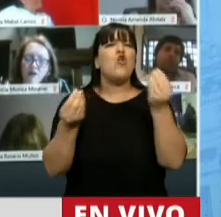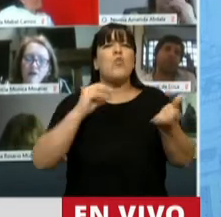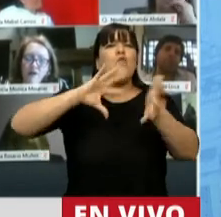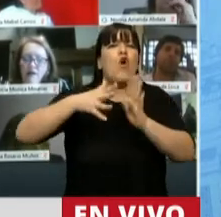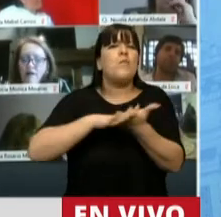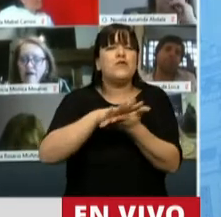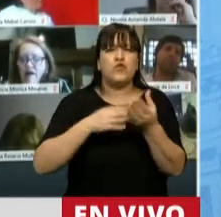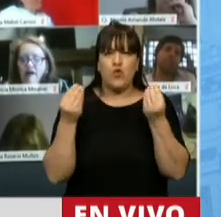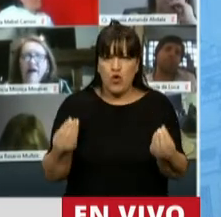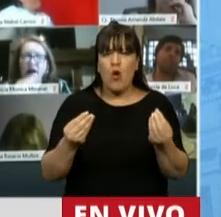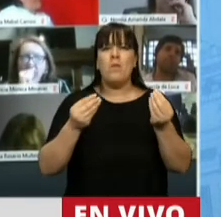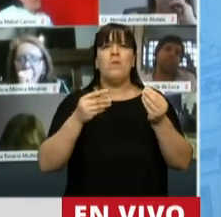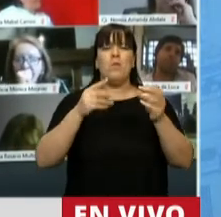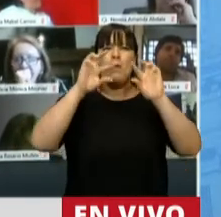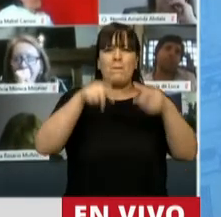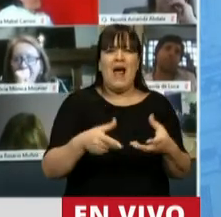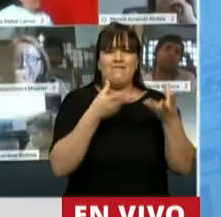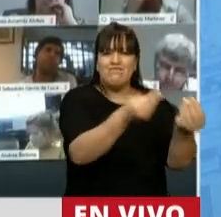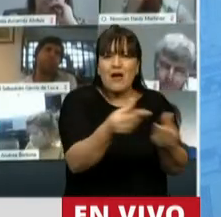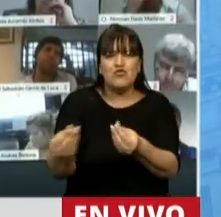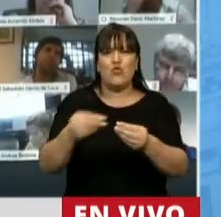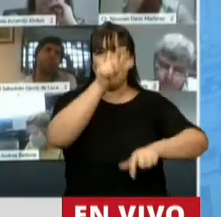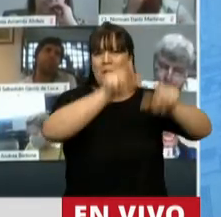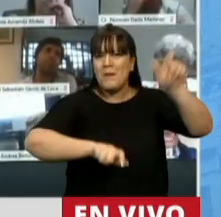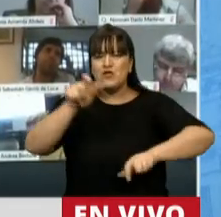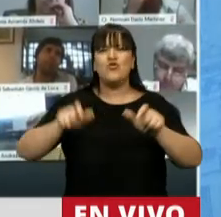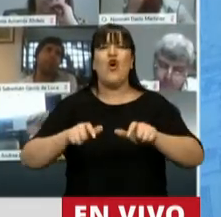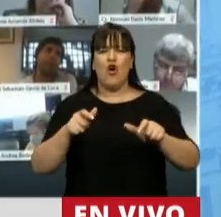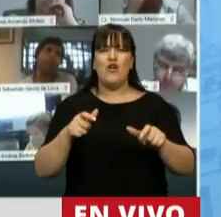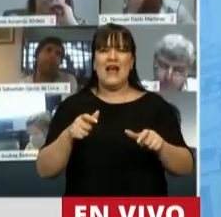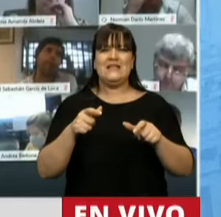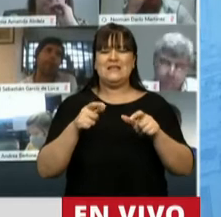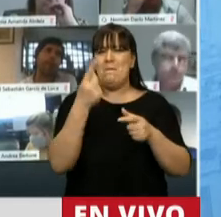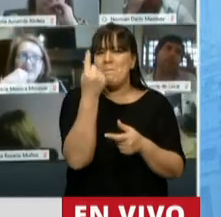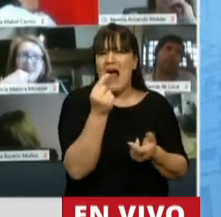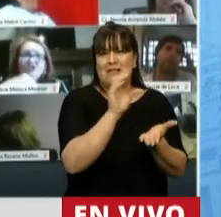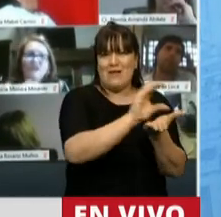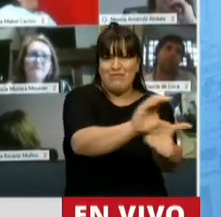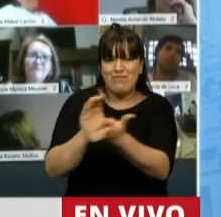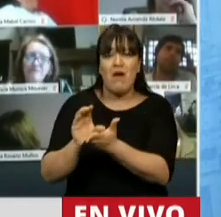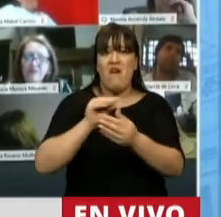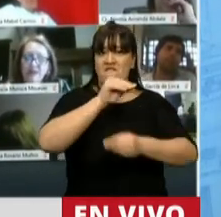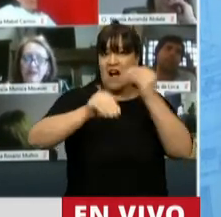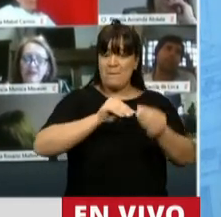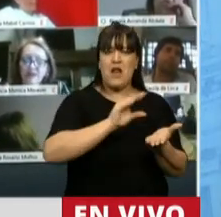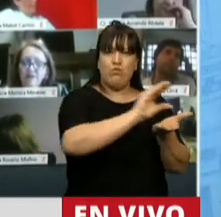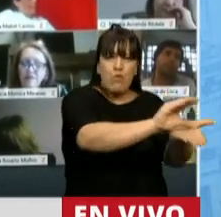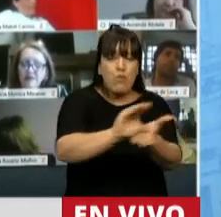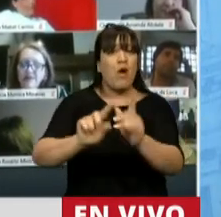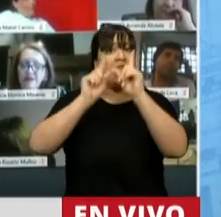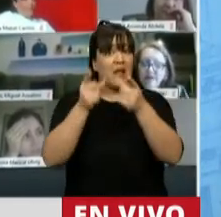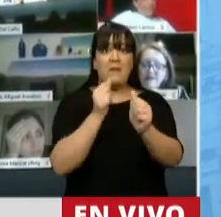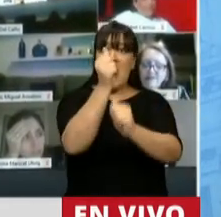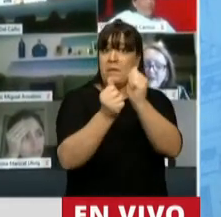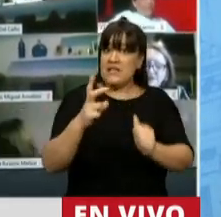contención social y rescate financieros. No solamente a las familias, sino también a empresas